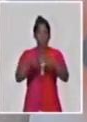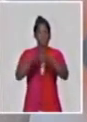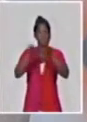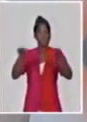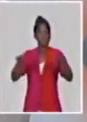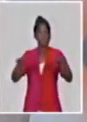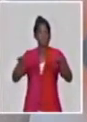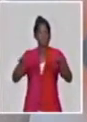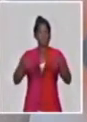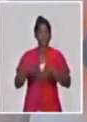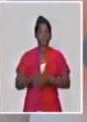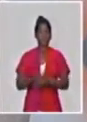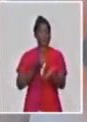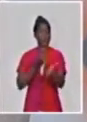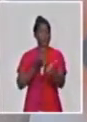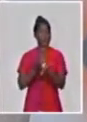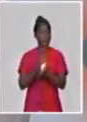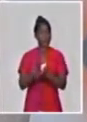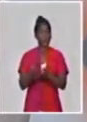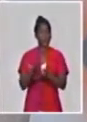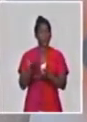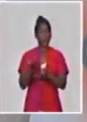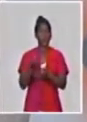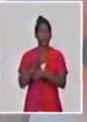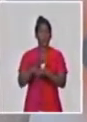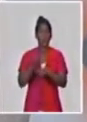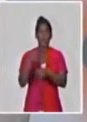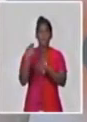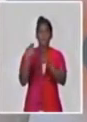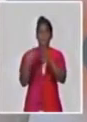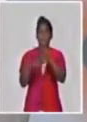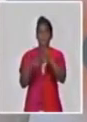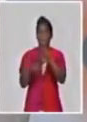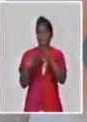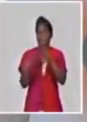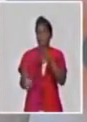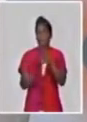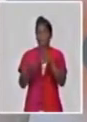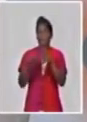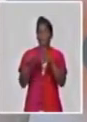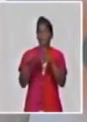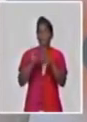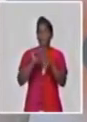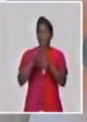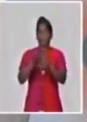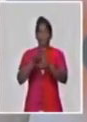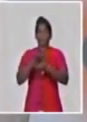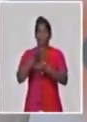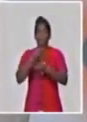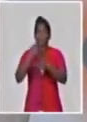placitas, agromercados estatales, MAUD, así como los puntos de venta de la agricultura.